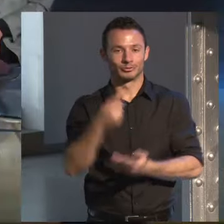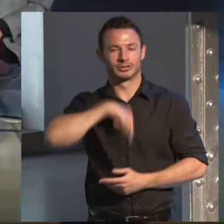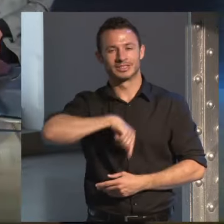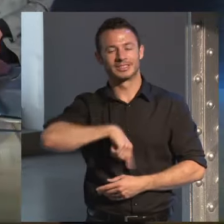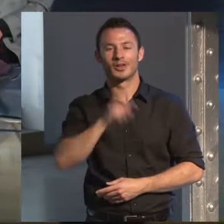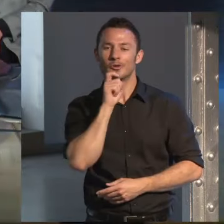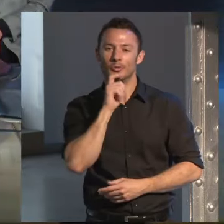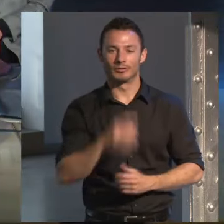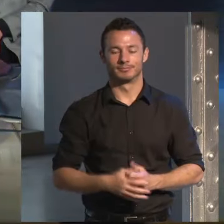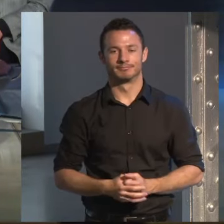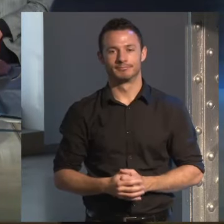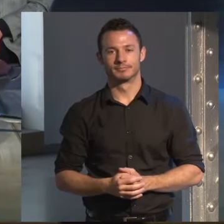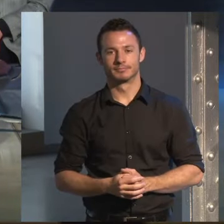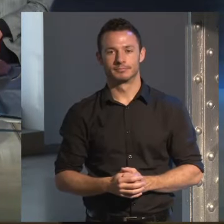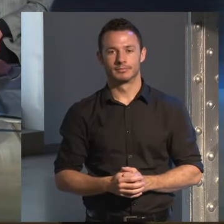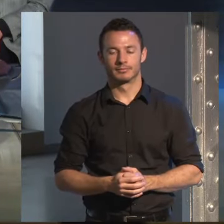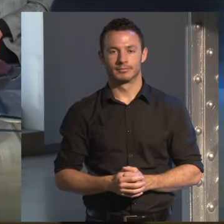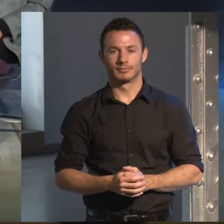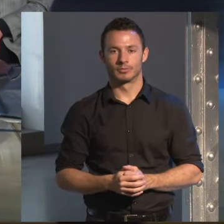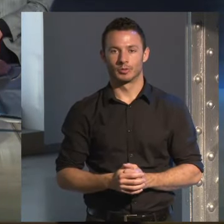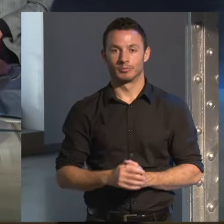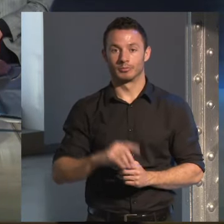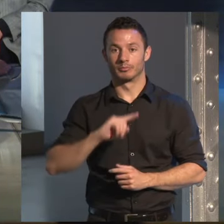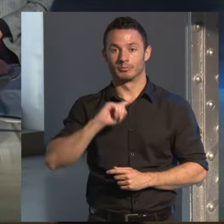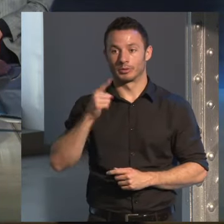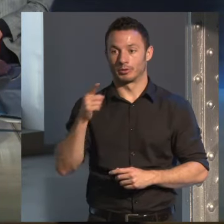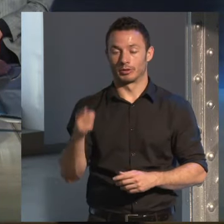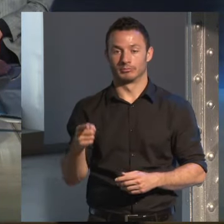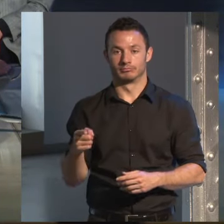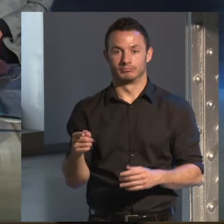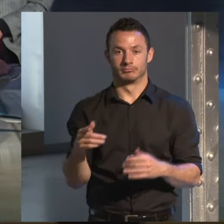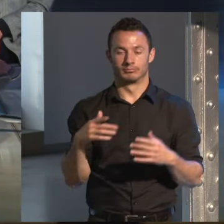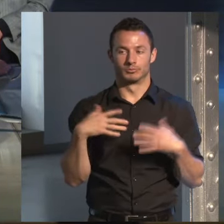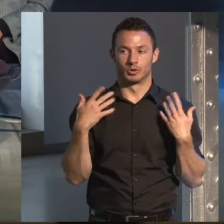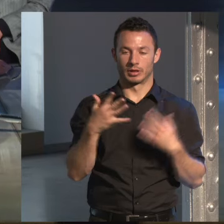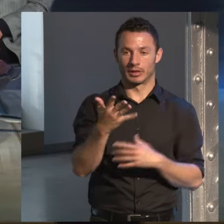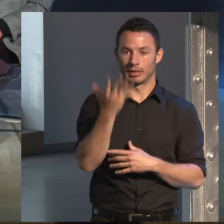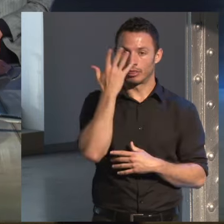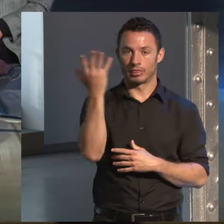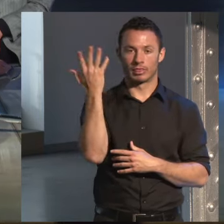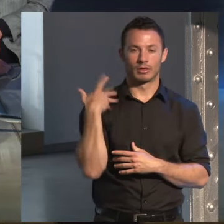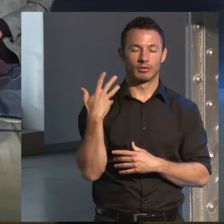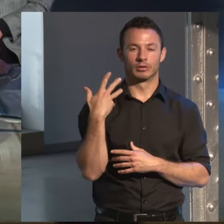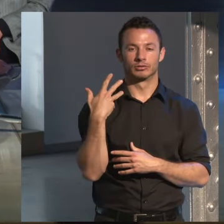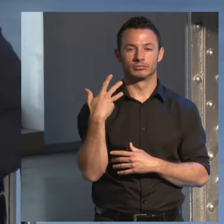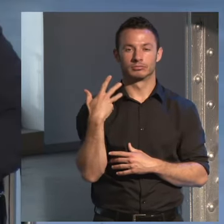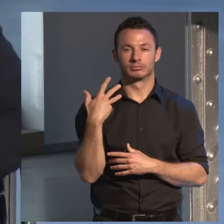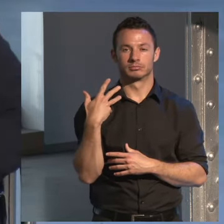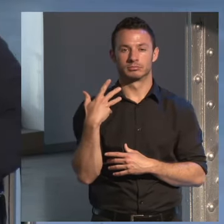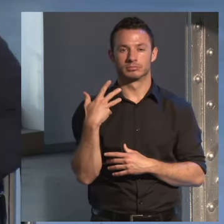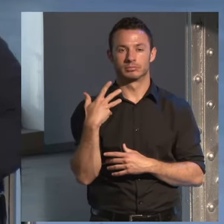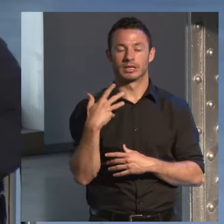bueno lo primero que me llamó la atención fue hace pues ya cinco años ver una noticia en la